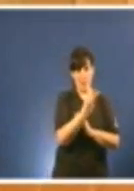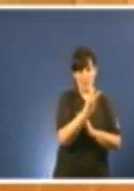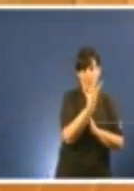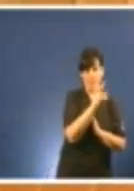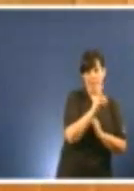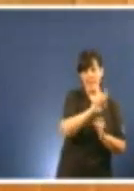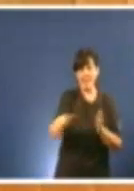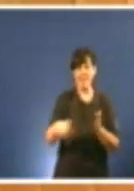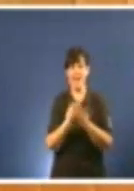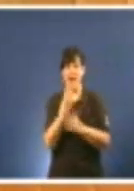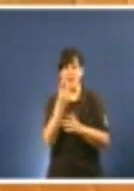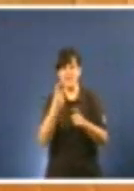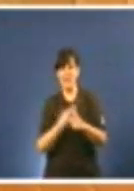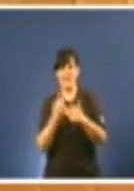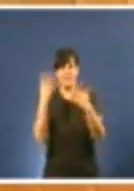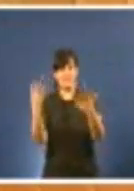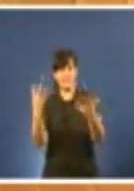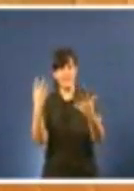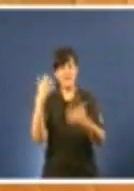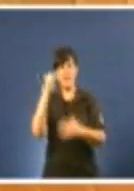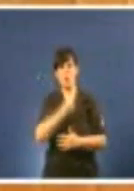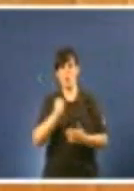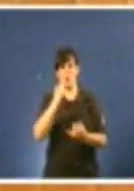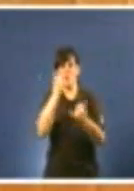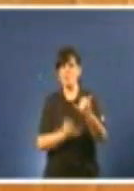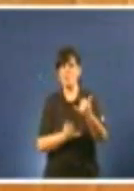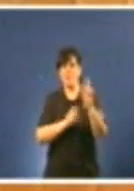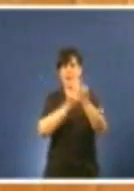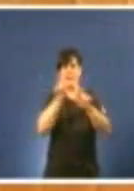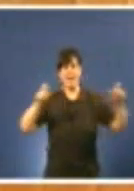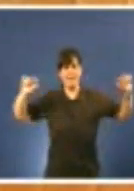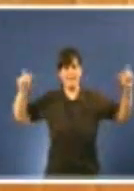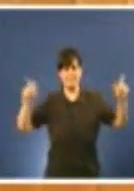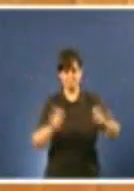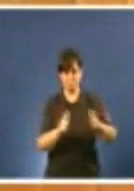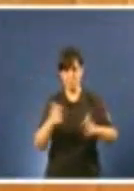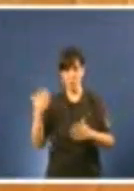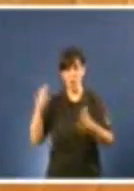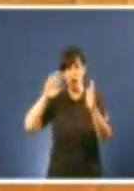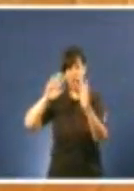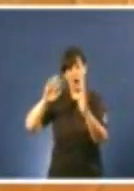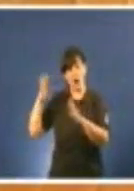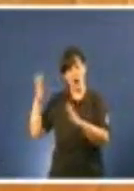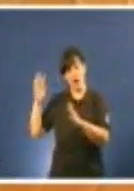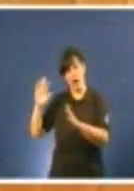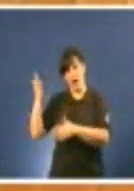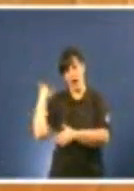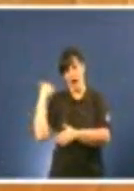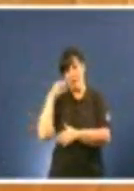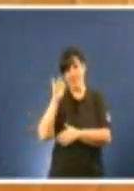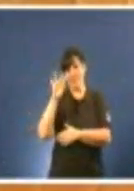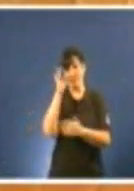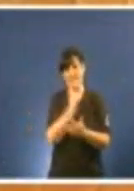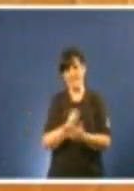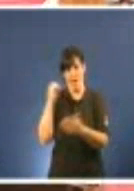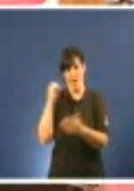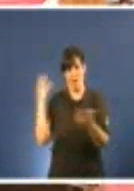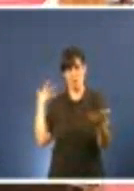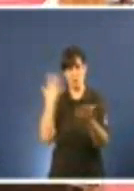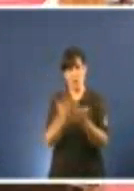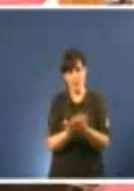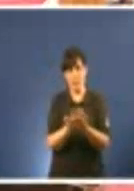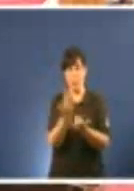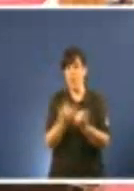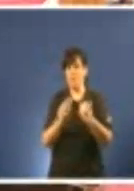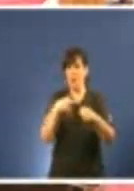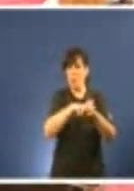reducción de poboación nos últimos 15 anos en Galiza. Esto ocurre por igual nas catro provincias, e se